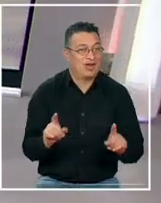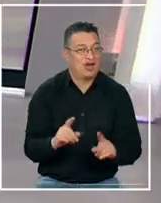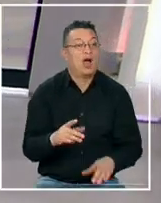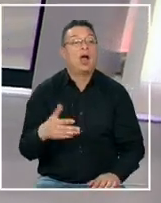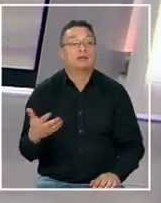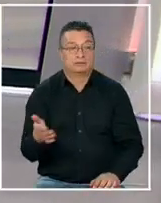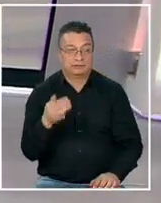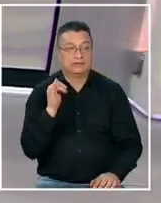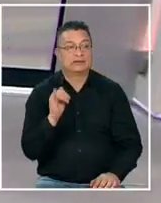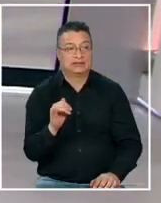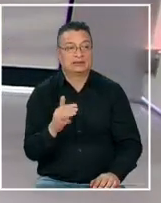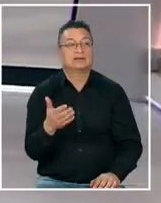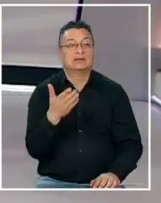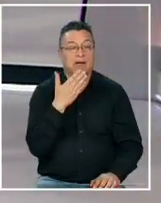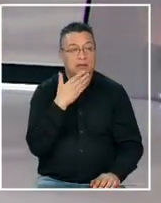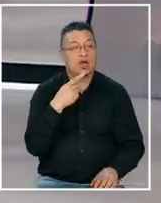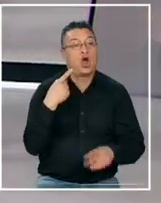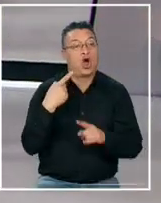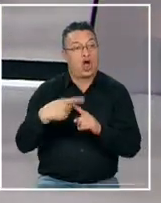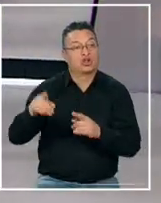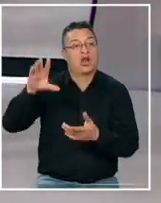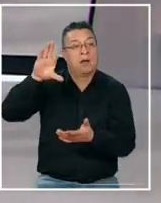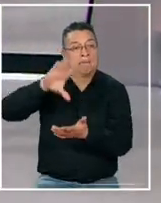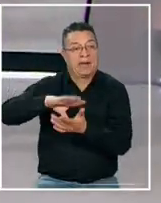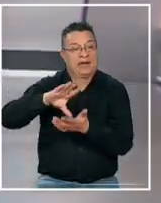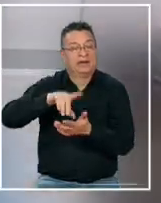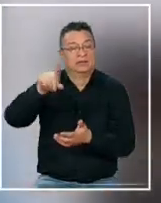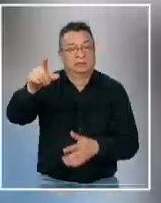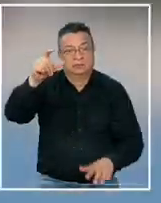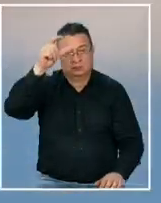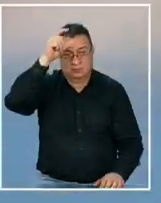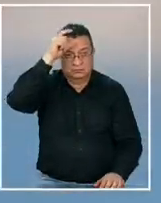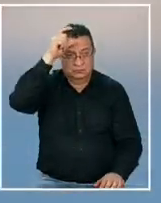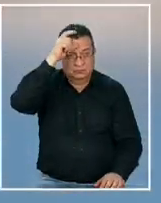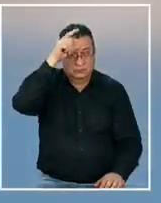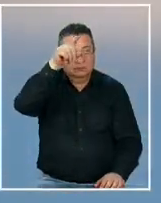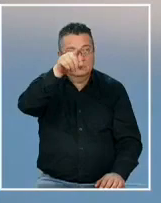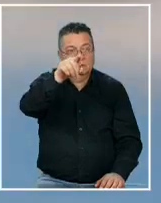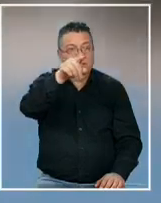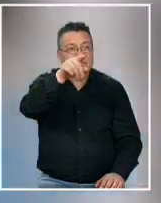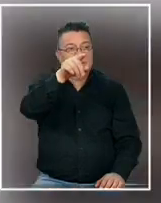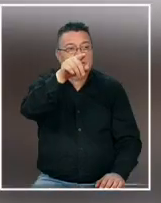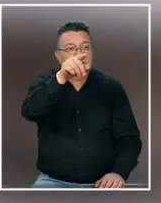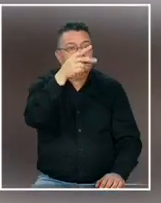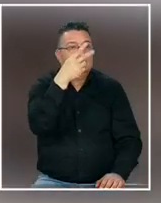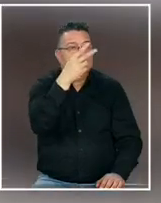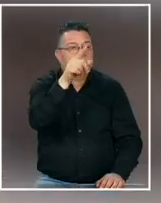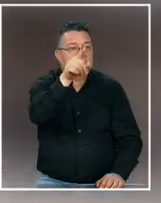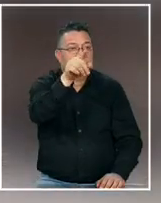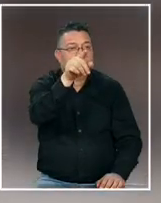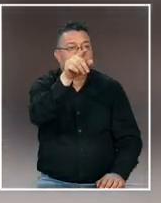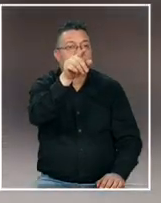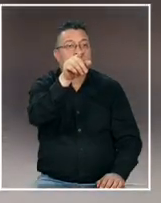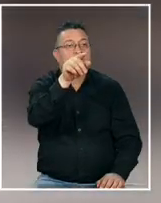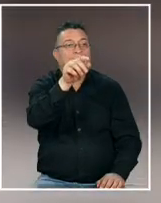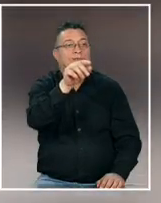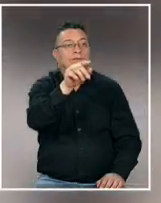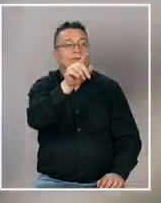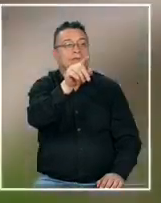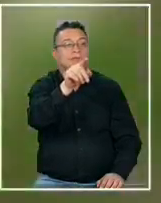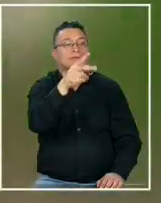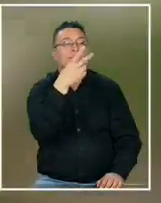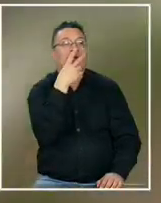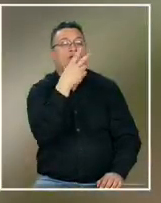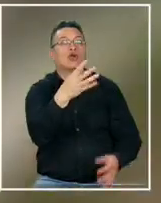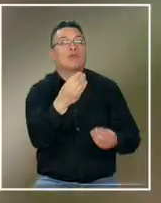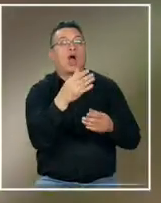exactamente no sino que tenemos otro país también que tiene que ver con Turquía pero ponga atención a estas imágenes porque ahí estamos viendo cómo